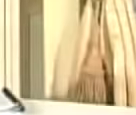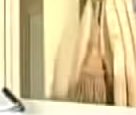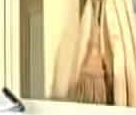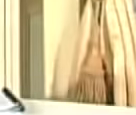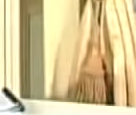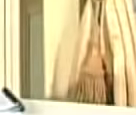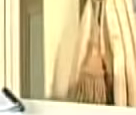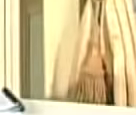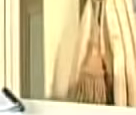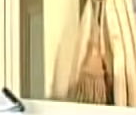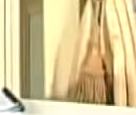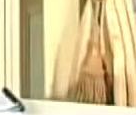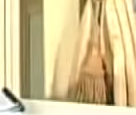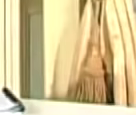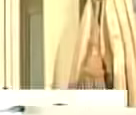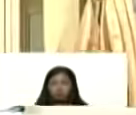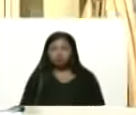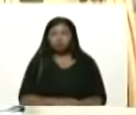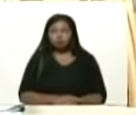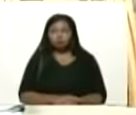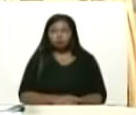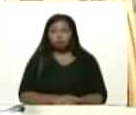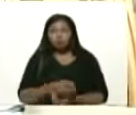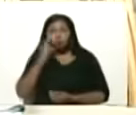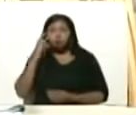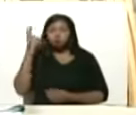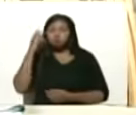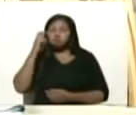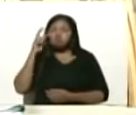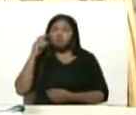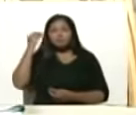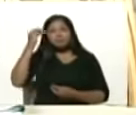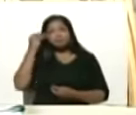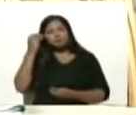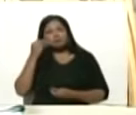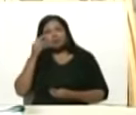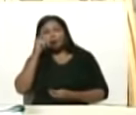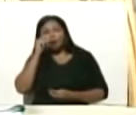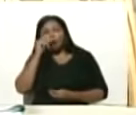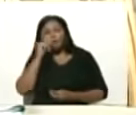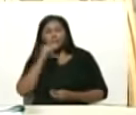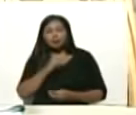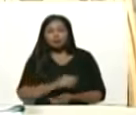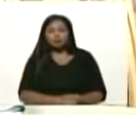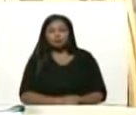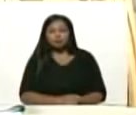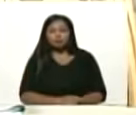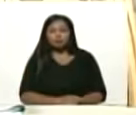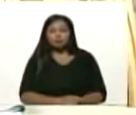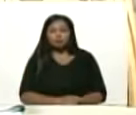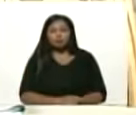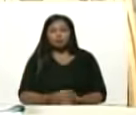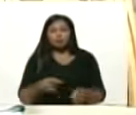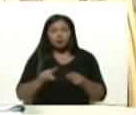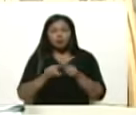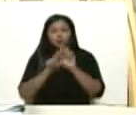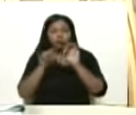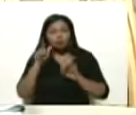que pensaba el Chino siempre andaba bueno con una picardía con una irreverencia